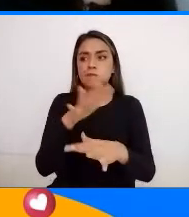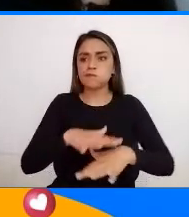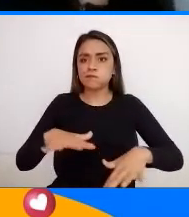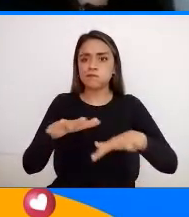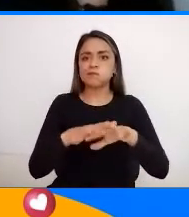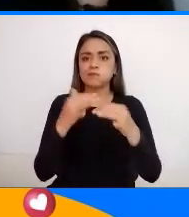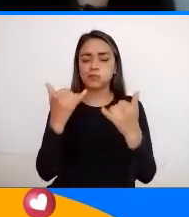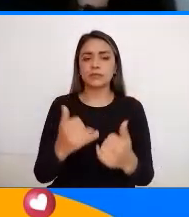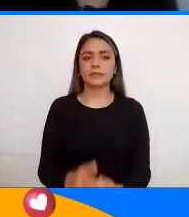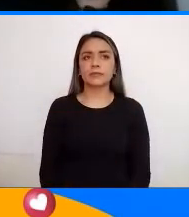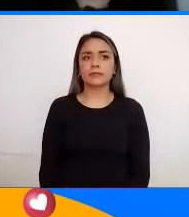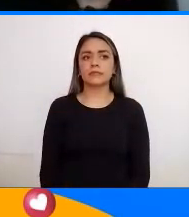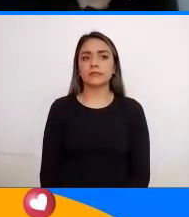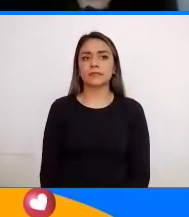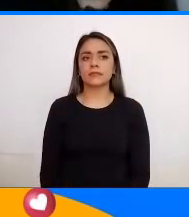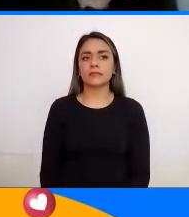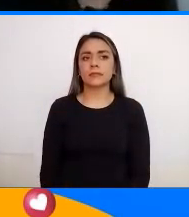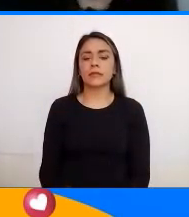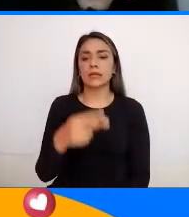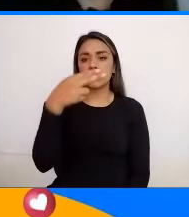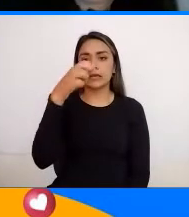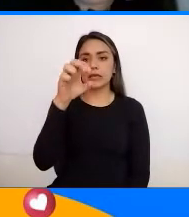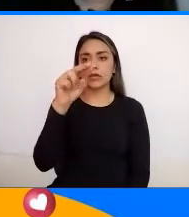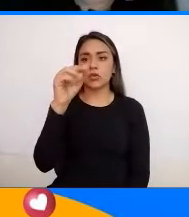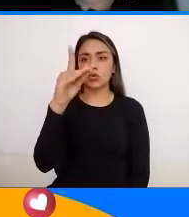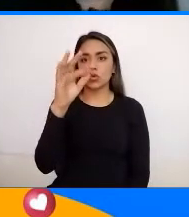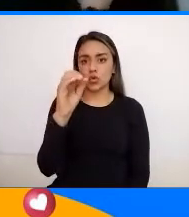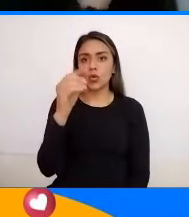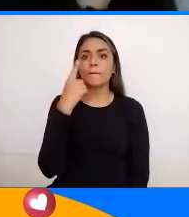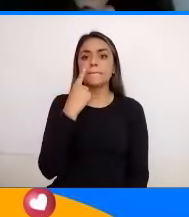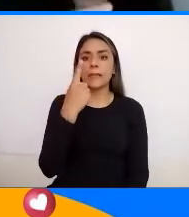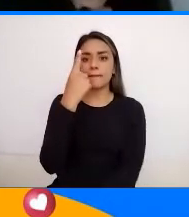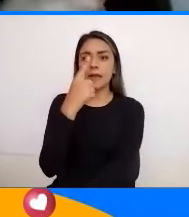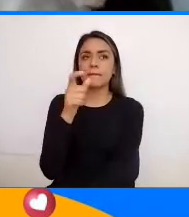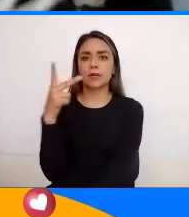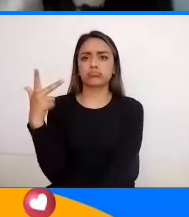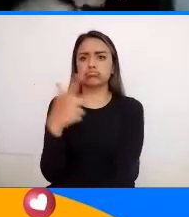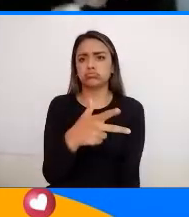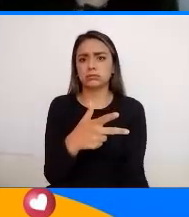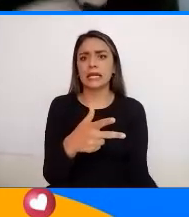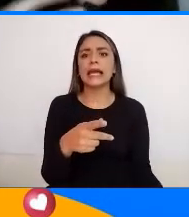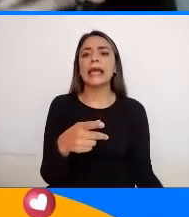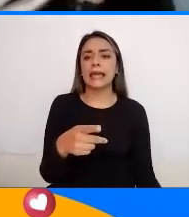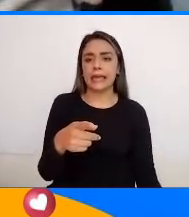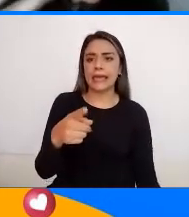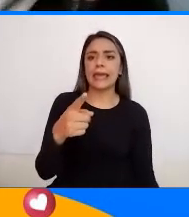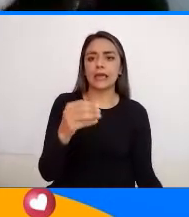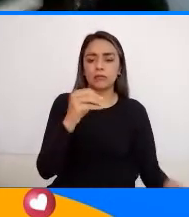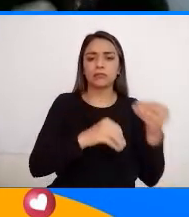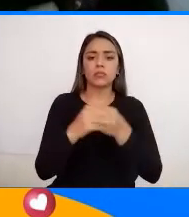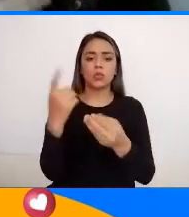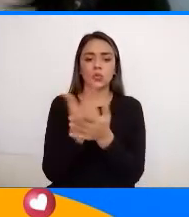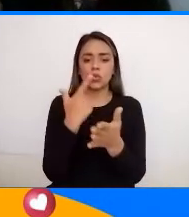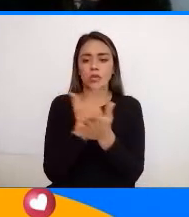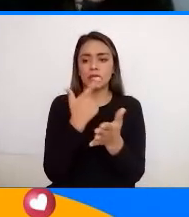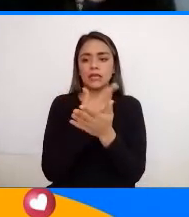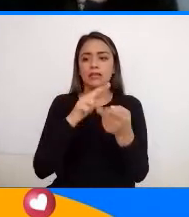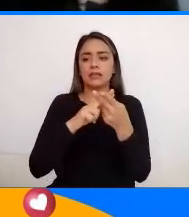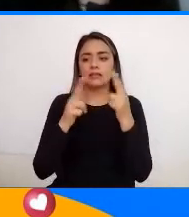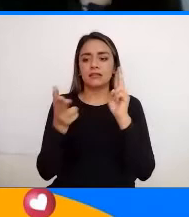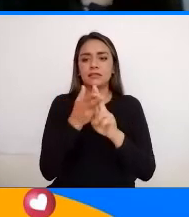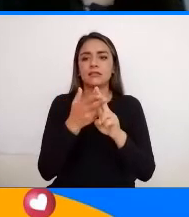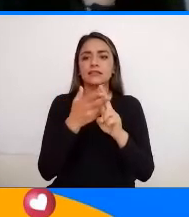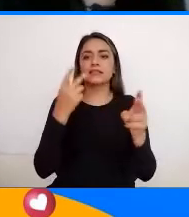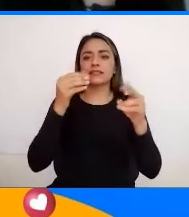Herodoto Fue el primer viajero Entonces Él creó un libro Que llamó Geografía En el cual